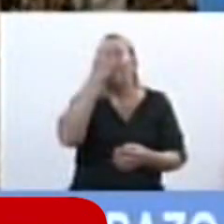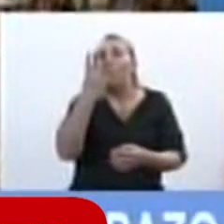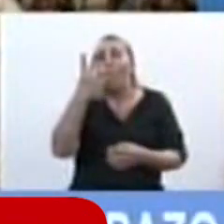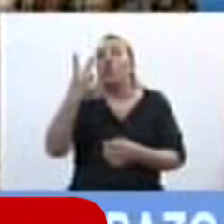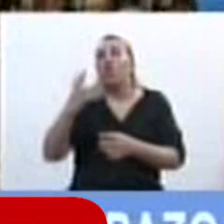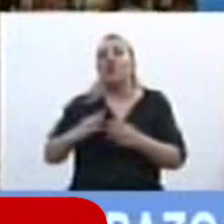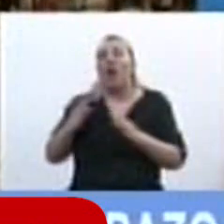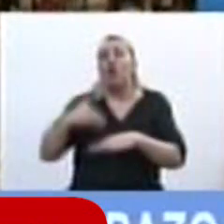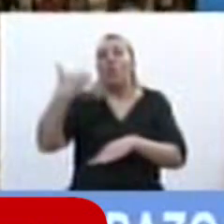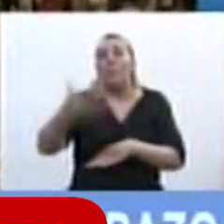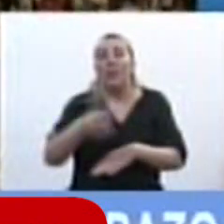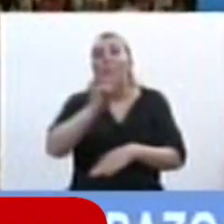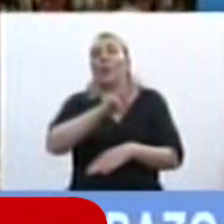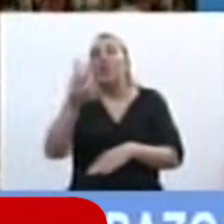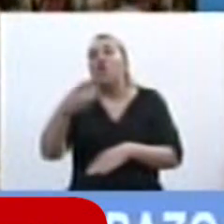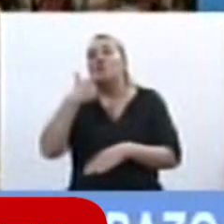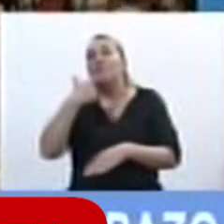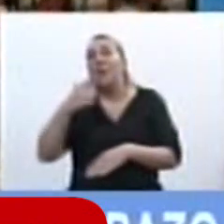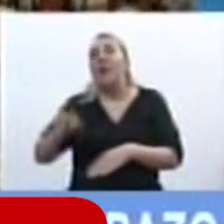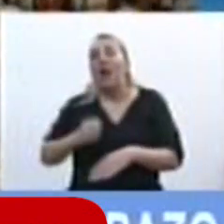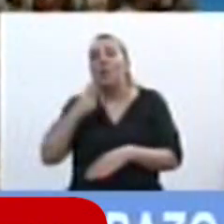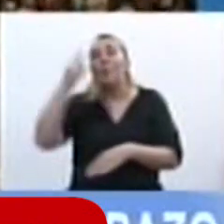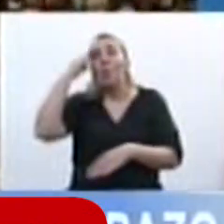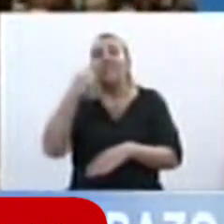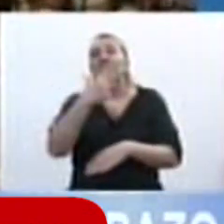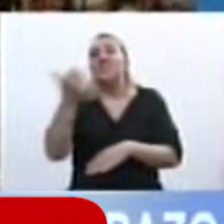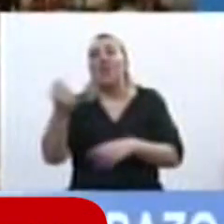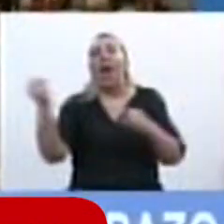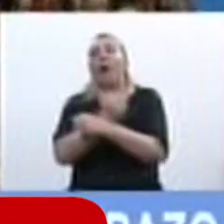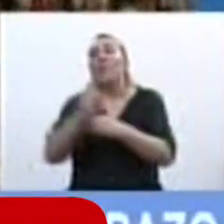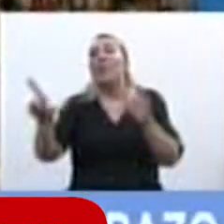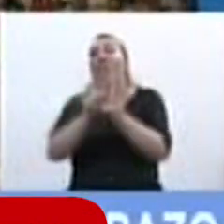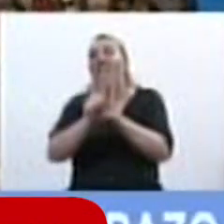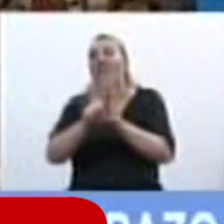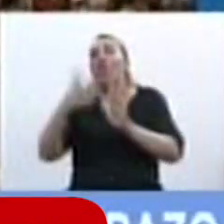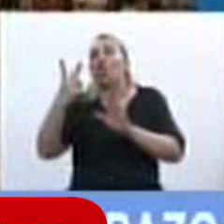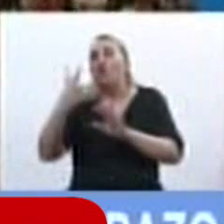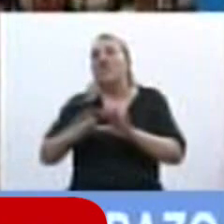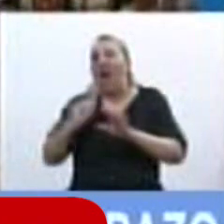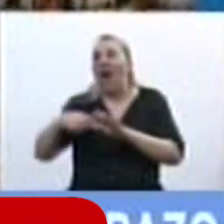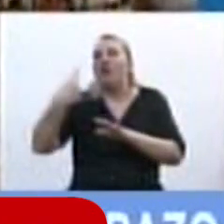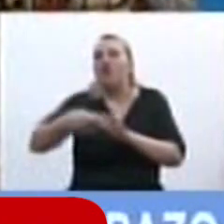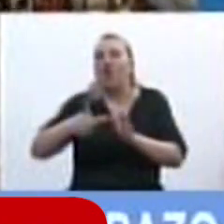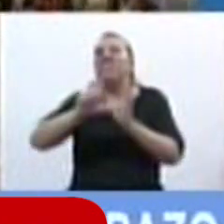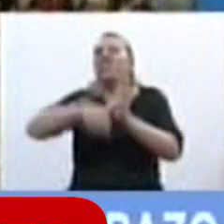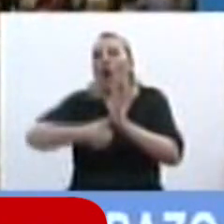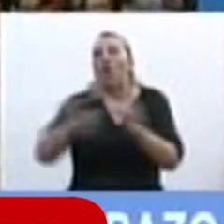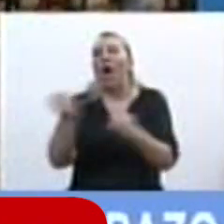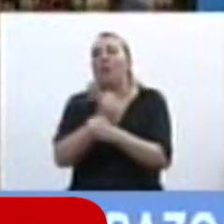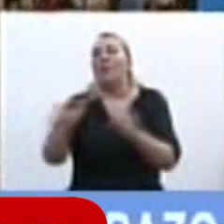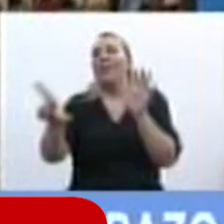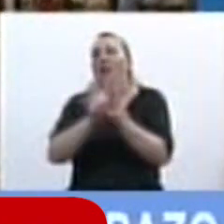después, el 22 de septiembre del 1926, se convirtió en ley. Dos años se tardó en aprobar esa ley.